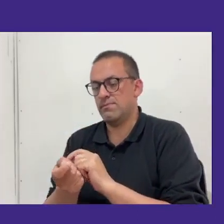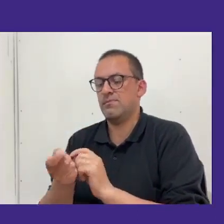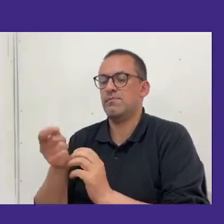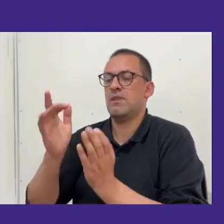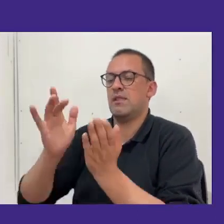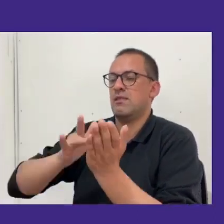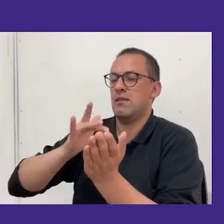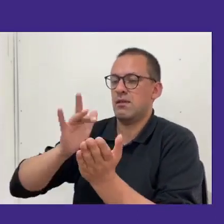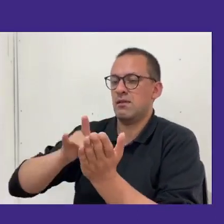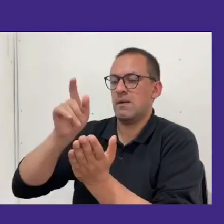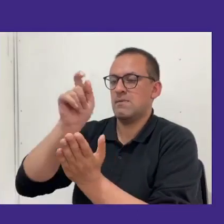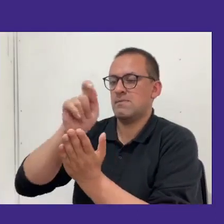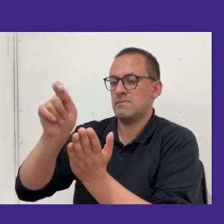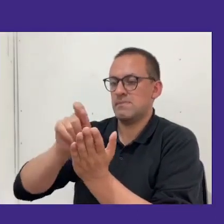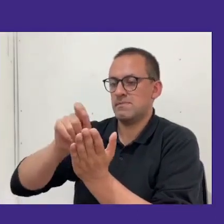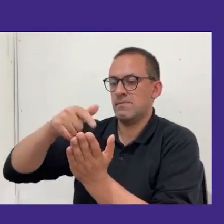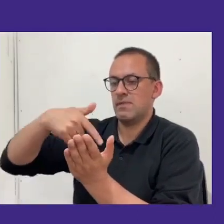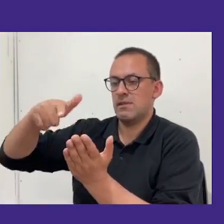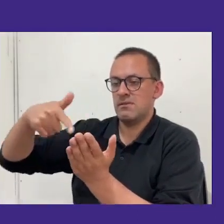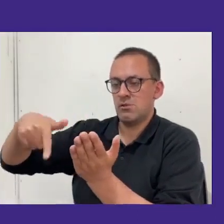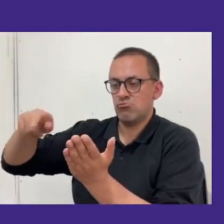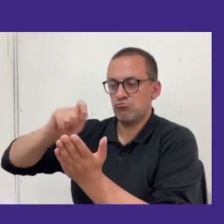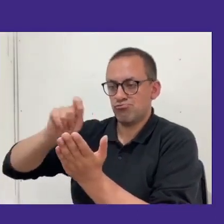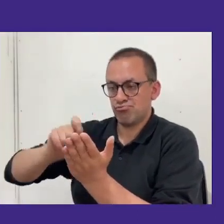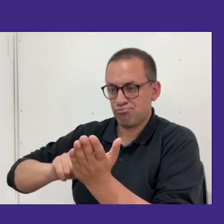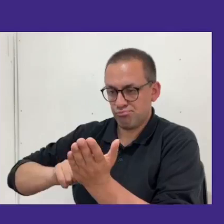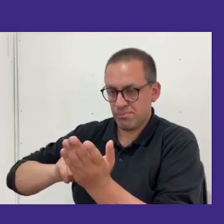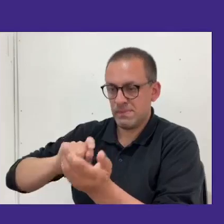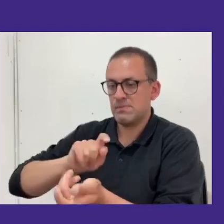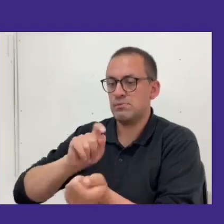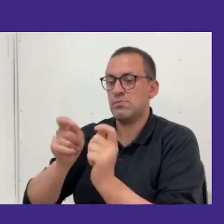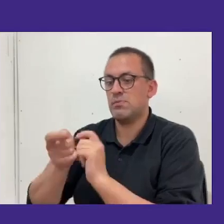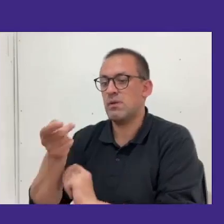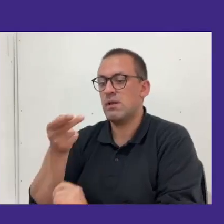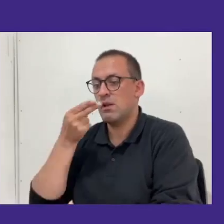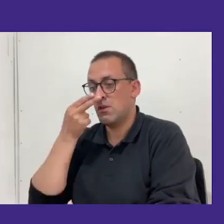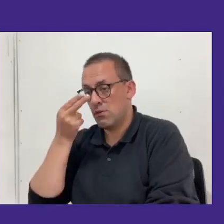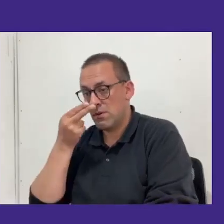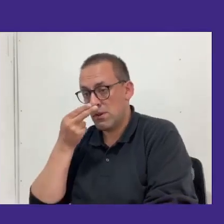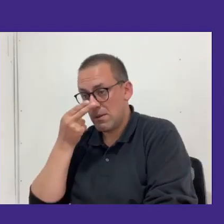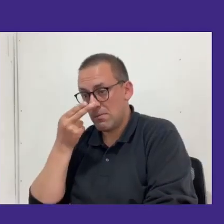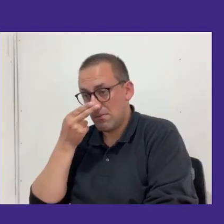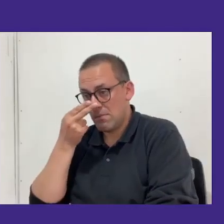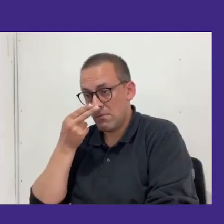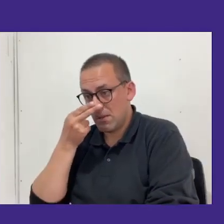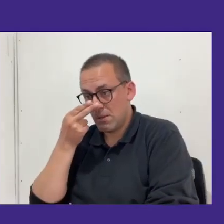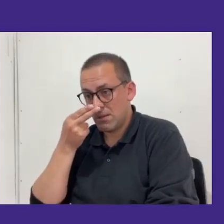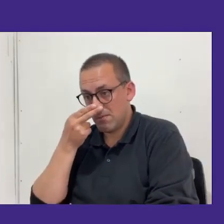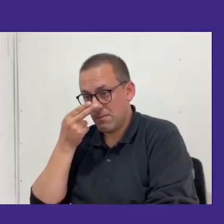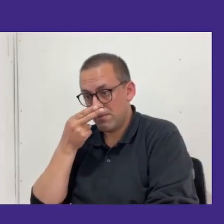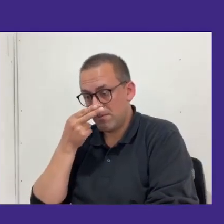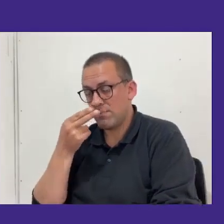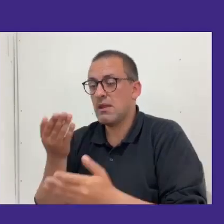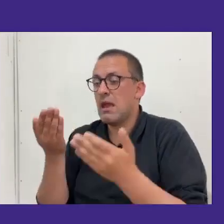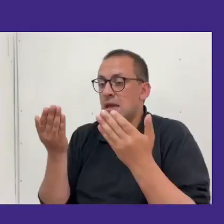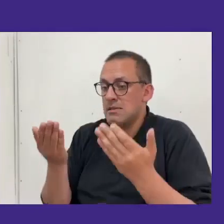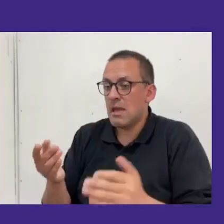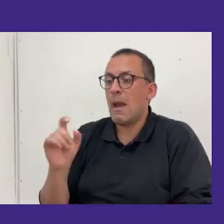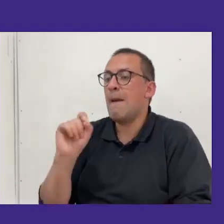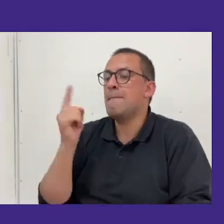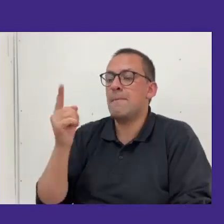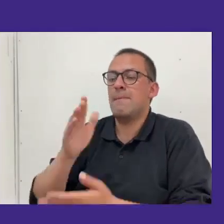mediante la acción de la diseñadora, y ahora en noviembre es lo que tenemos ya el primer